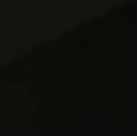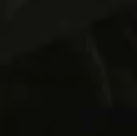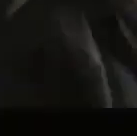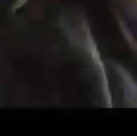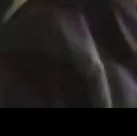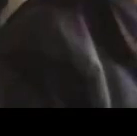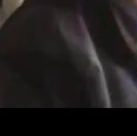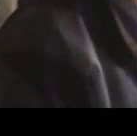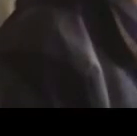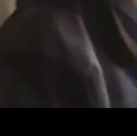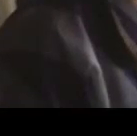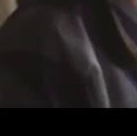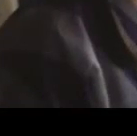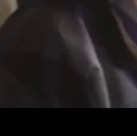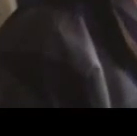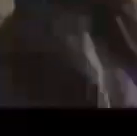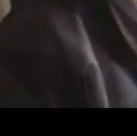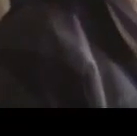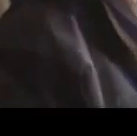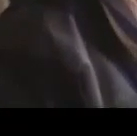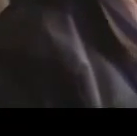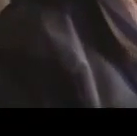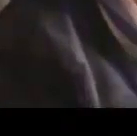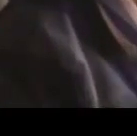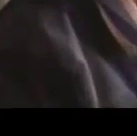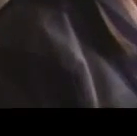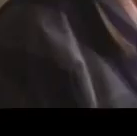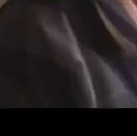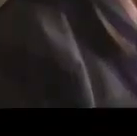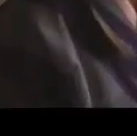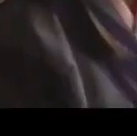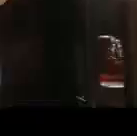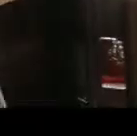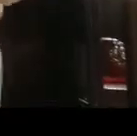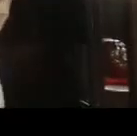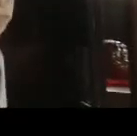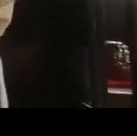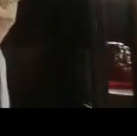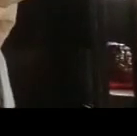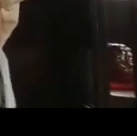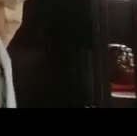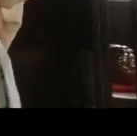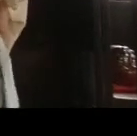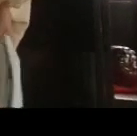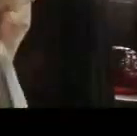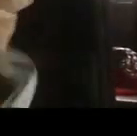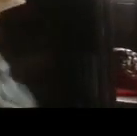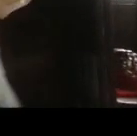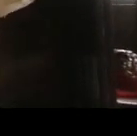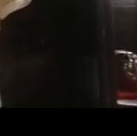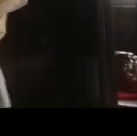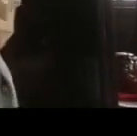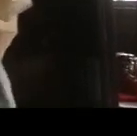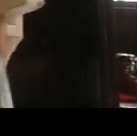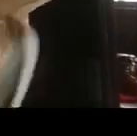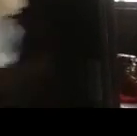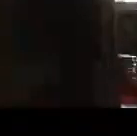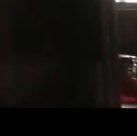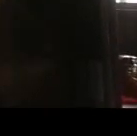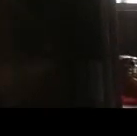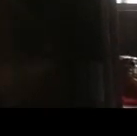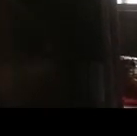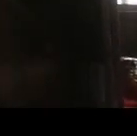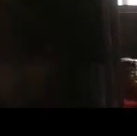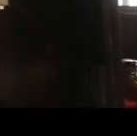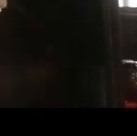Ella es Itoko, una joven distraída, contradictoria. No tiene nada de malo. ¿Por qué no puede la hija de un vendedor de